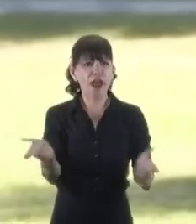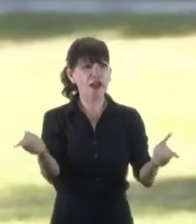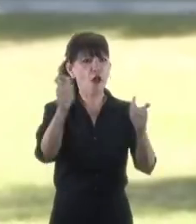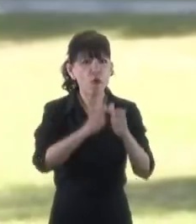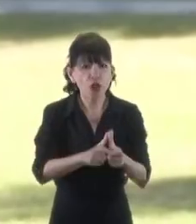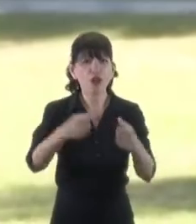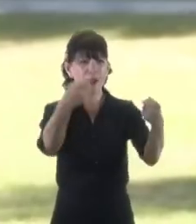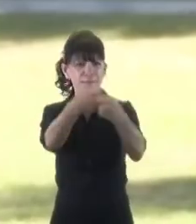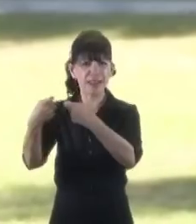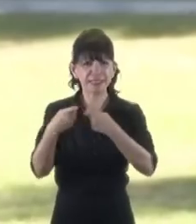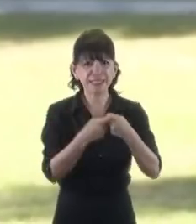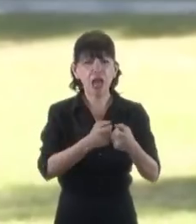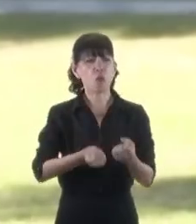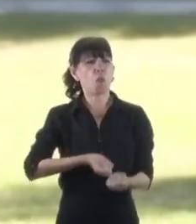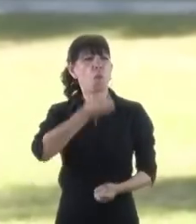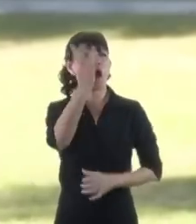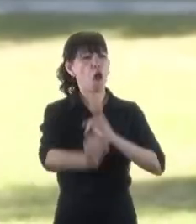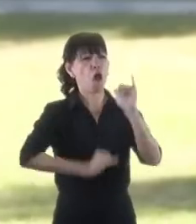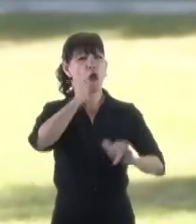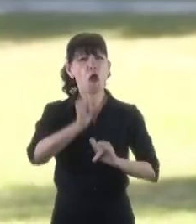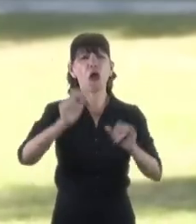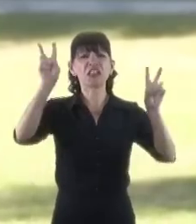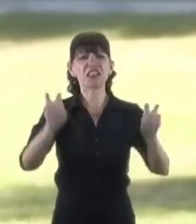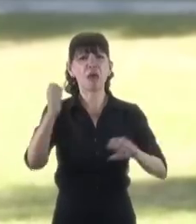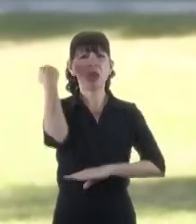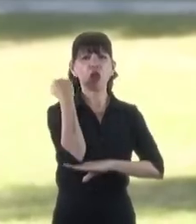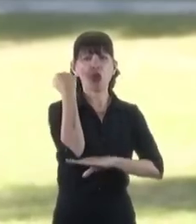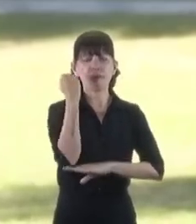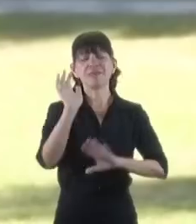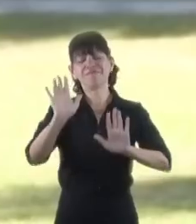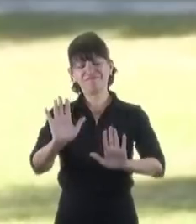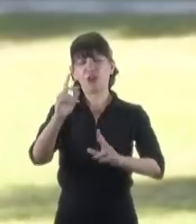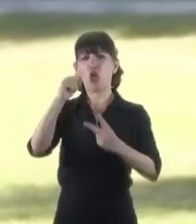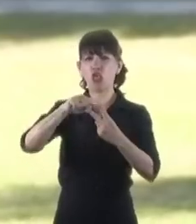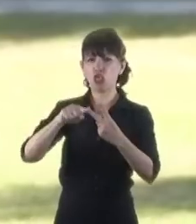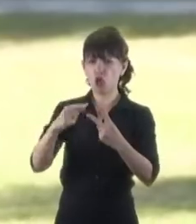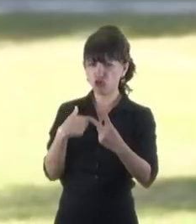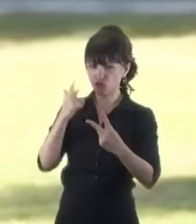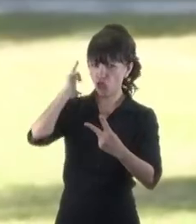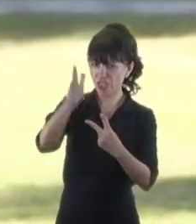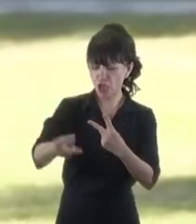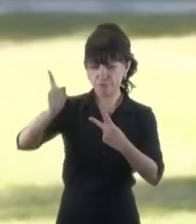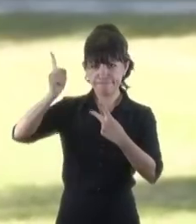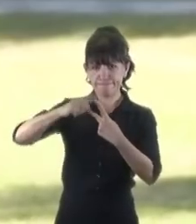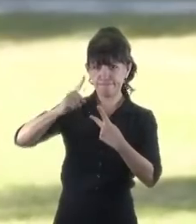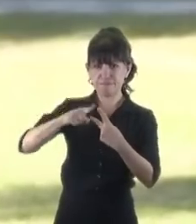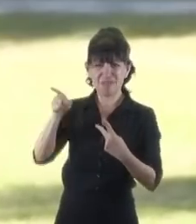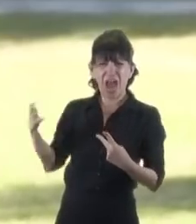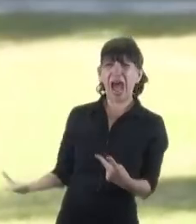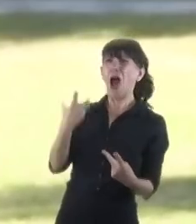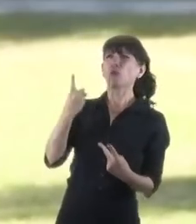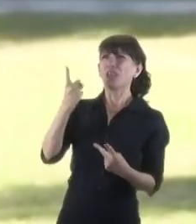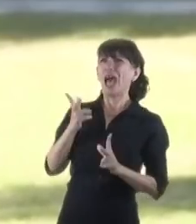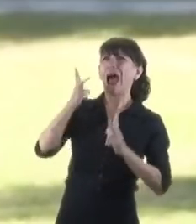deberíamos hacer con la emisión monetaria. Quiero decirles dos cosas. En primer término, no tiene autoridad,